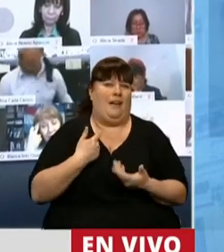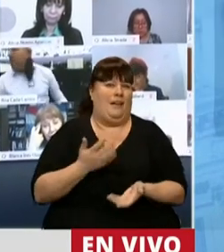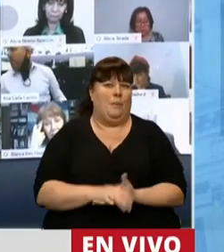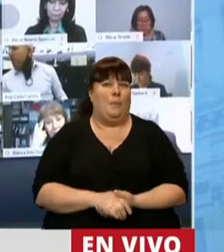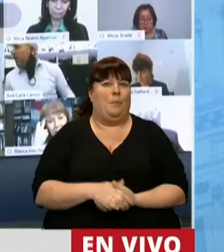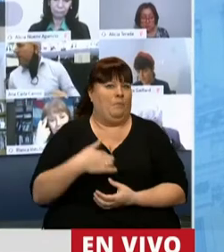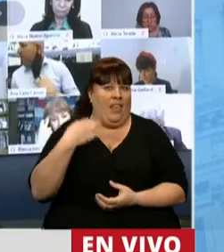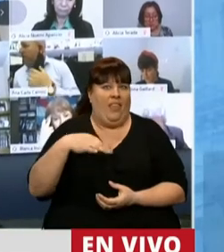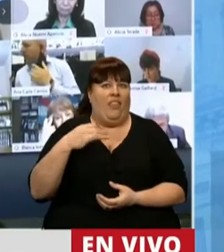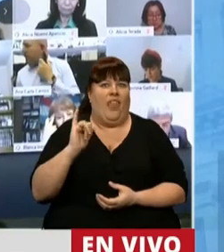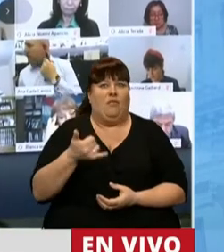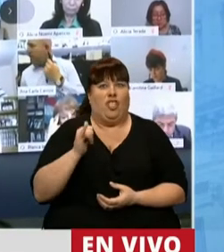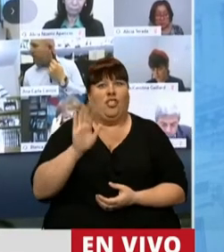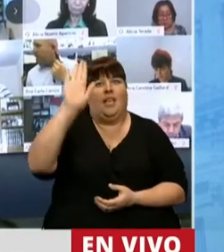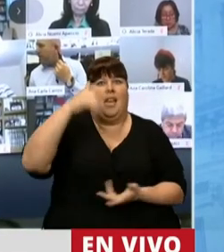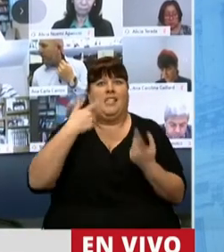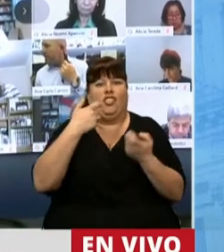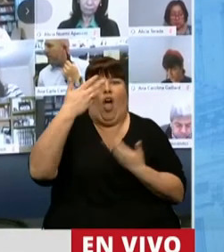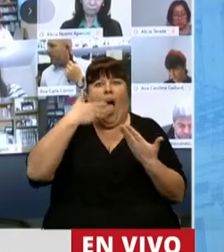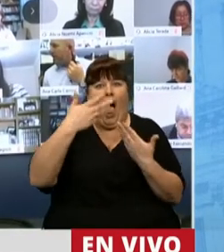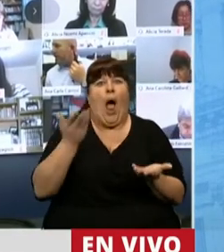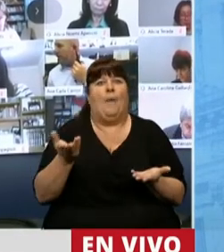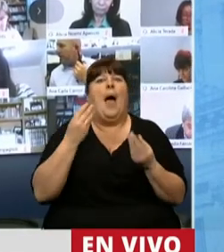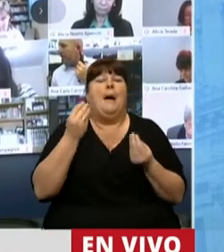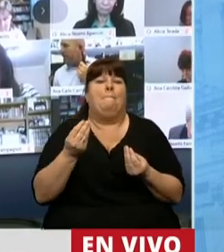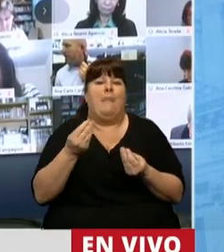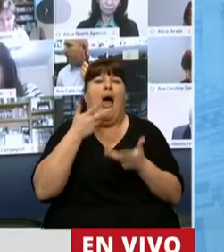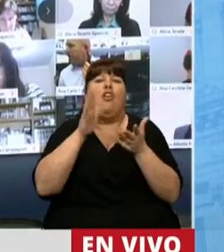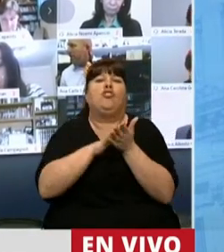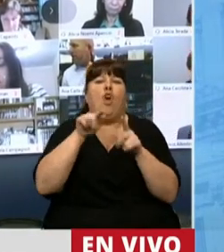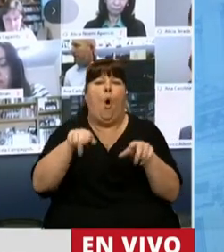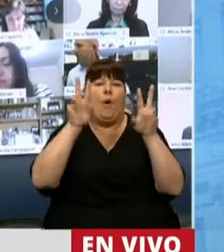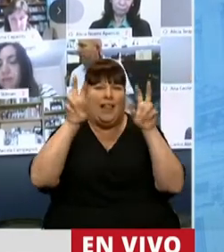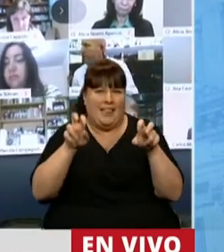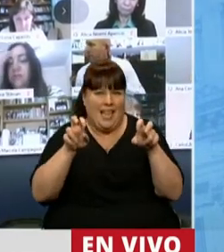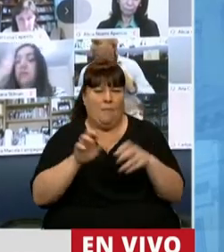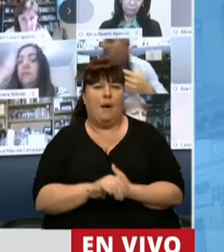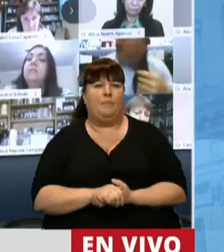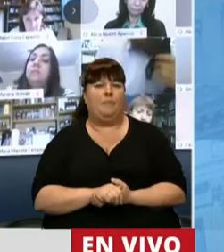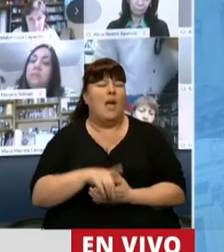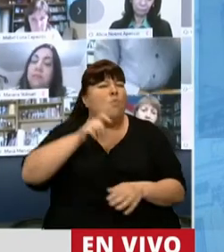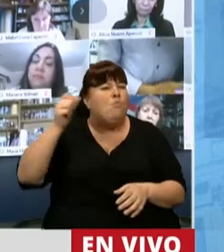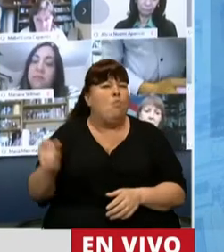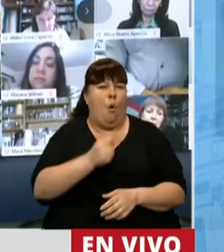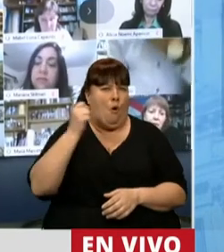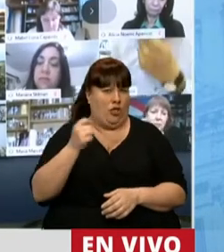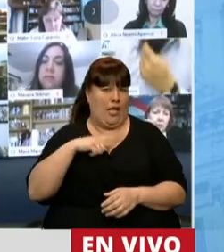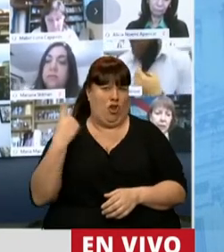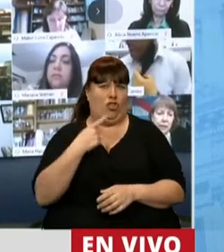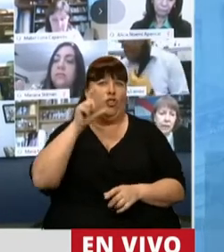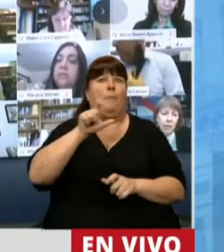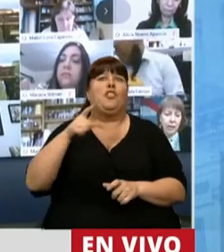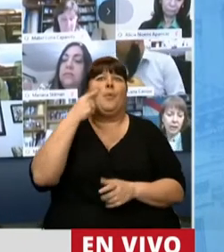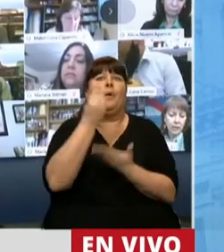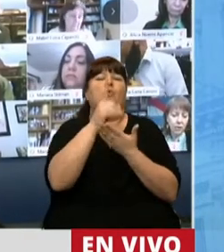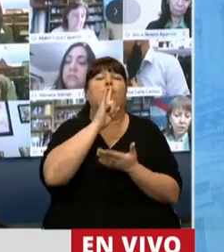podía no pedir la palabra precisamente para referirme a este tema, que es de suma importancia para nosotros los